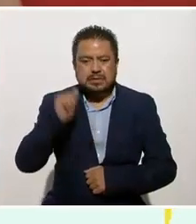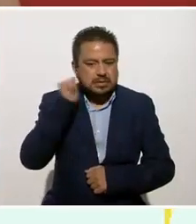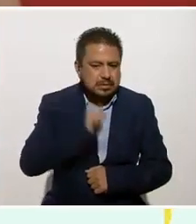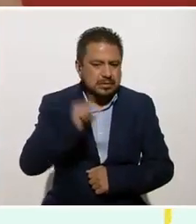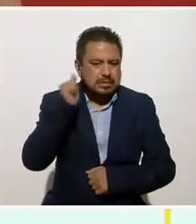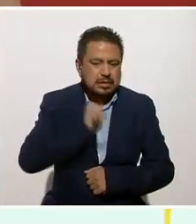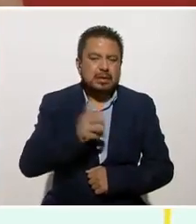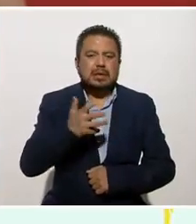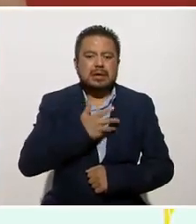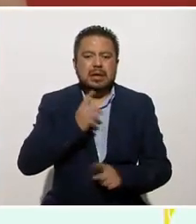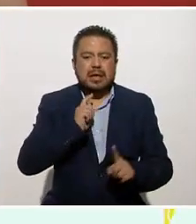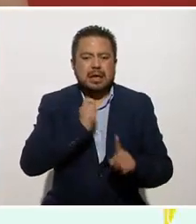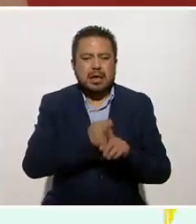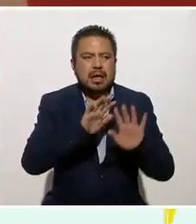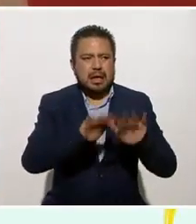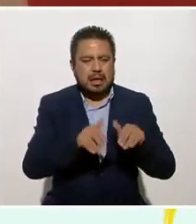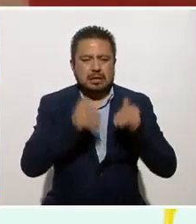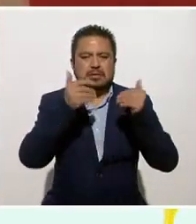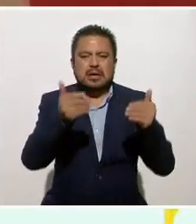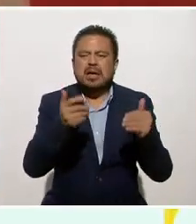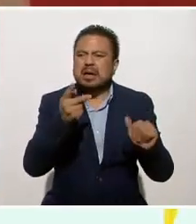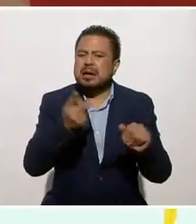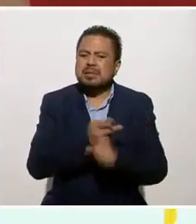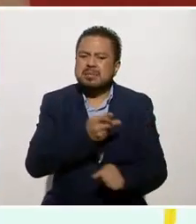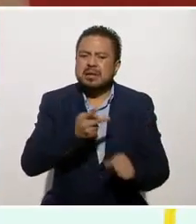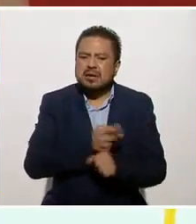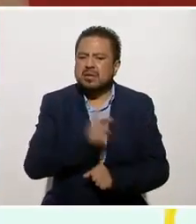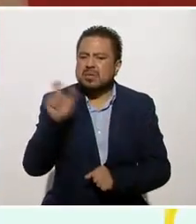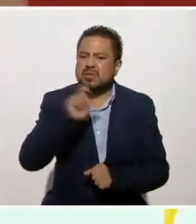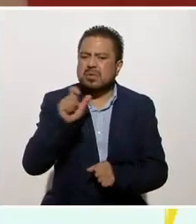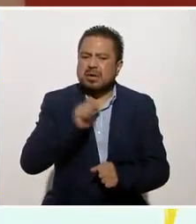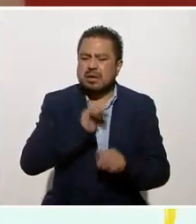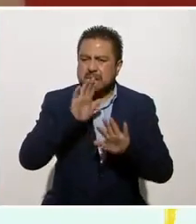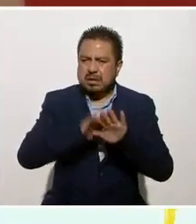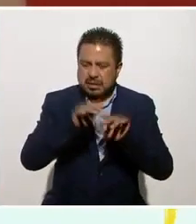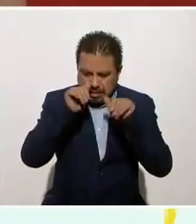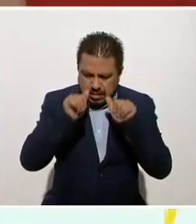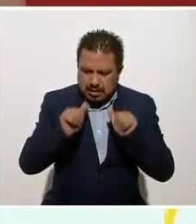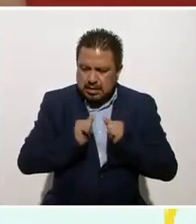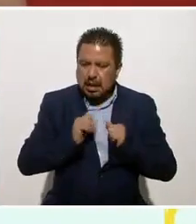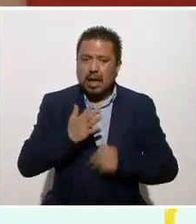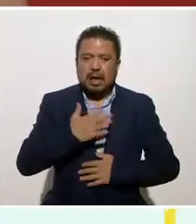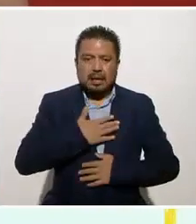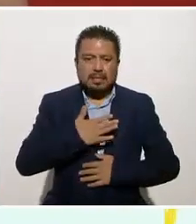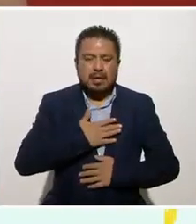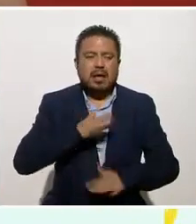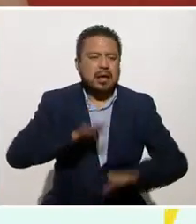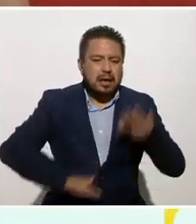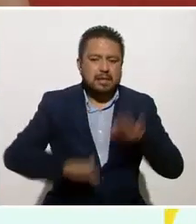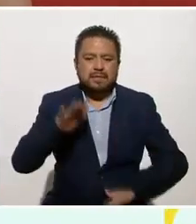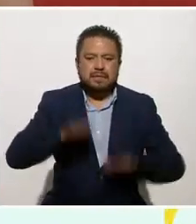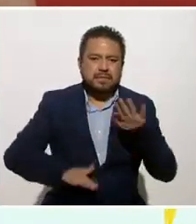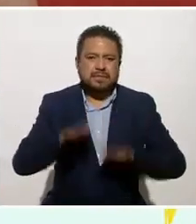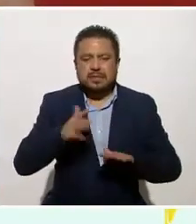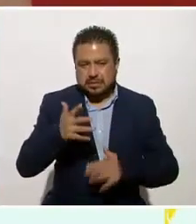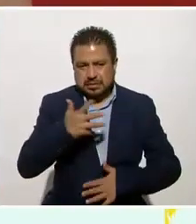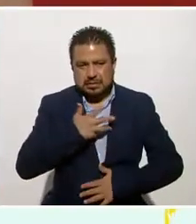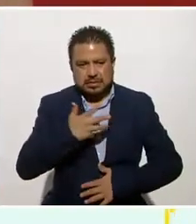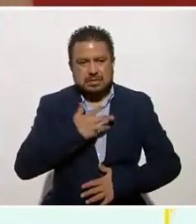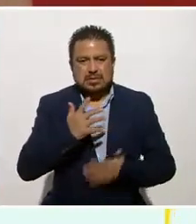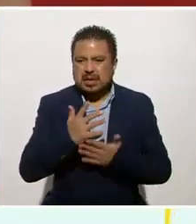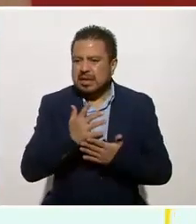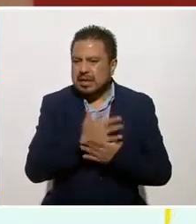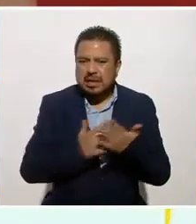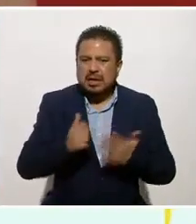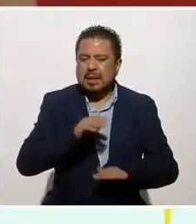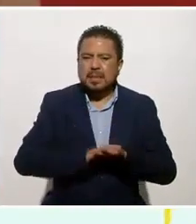vamos a atender hacia afuera. ¿Qué pasa cuando nos ponemos atentos a nosotros? A veces tienes ganas